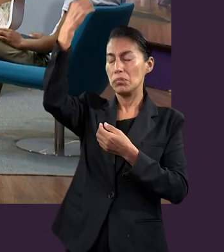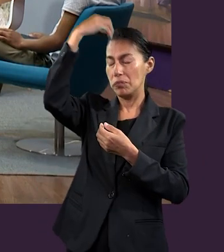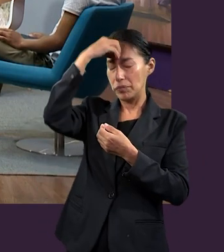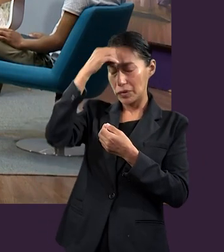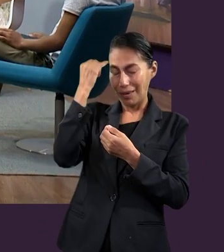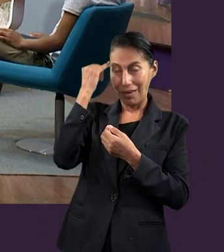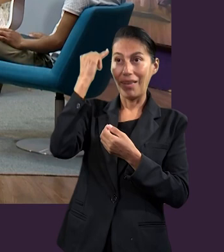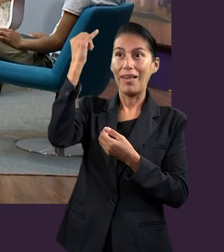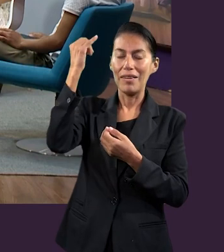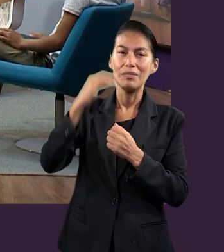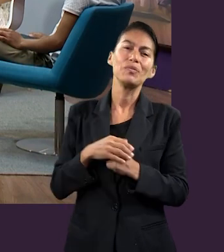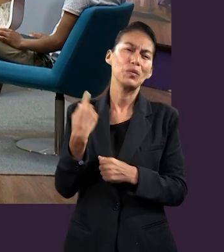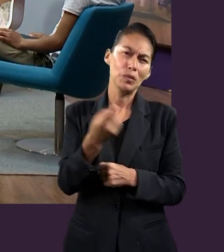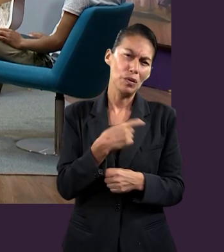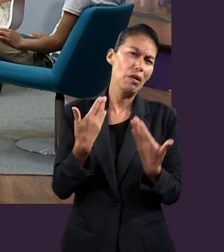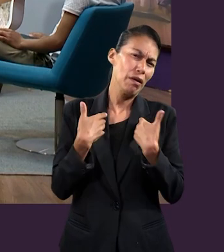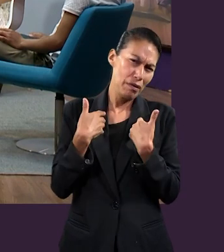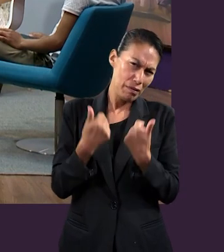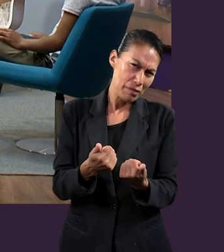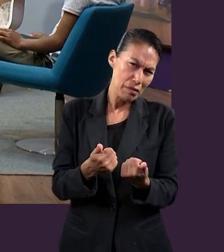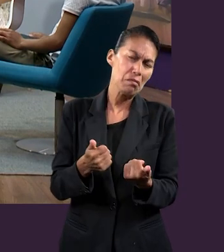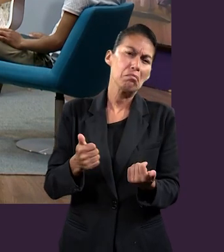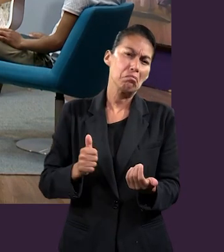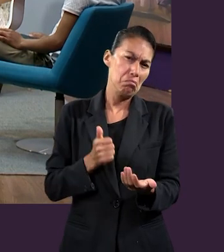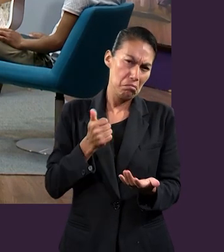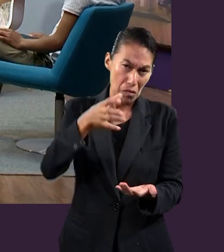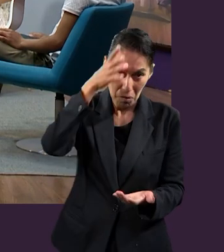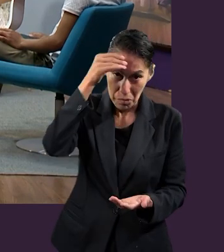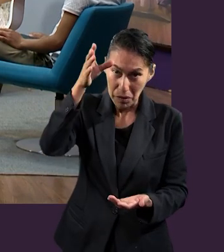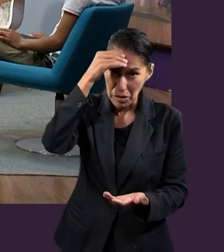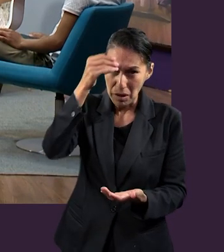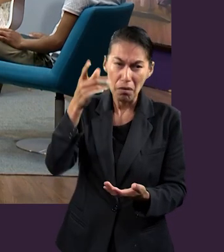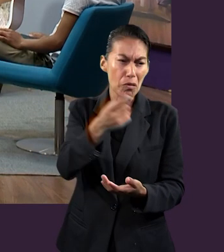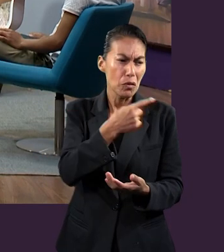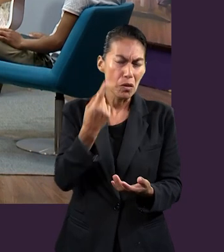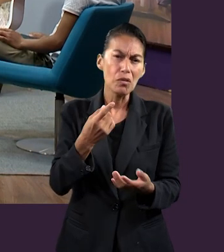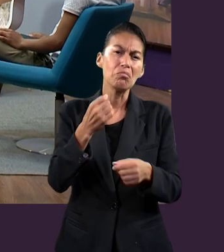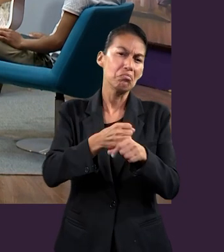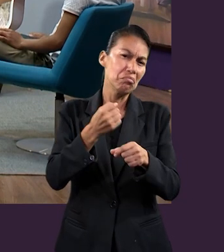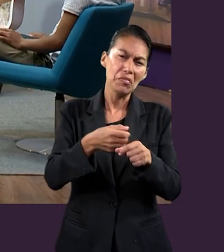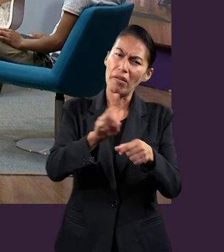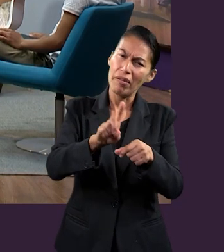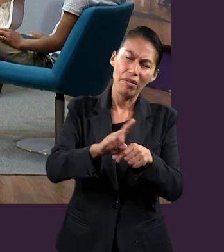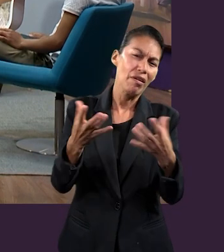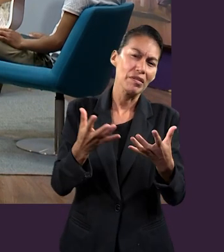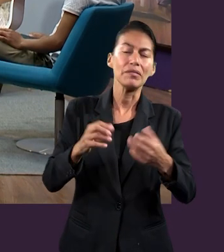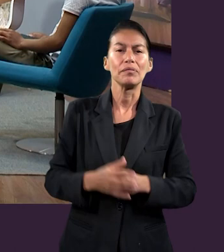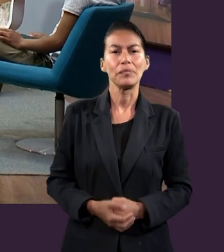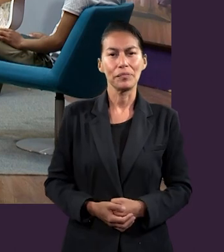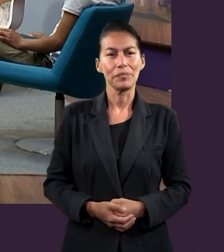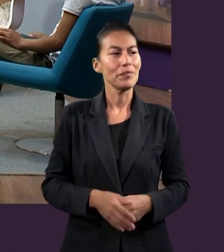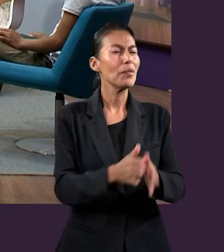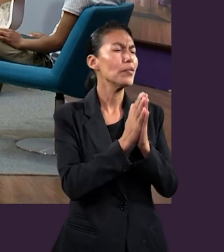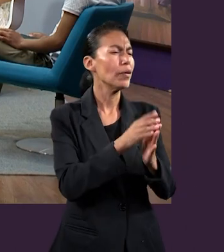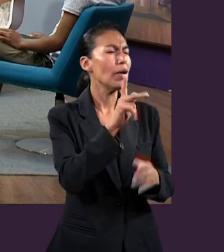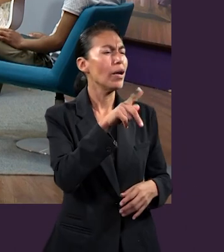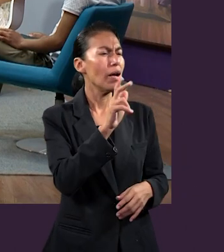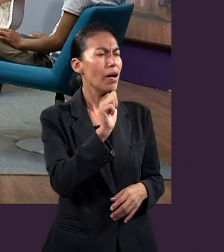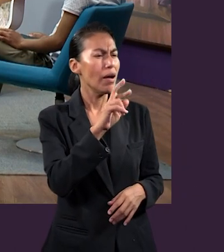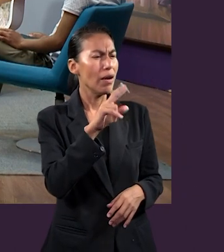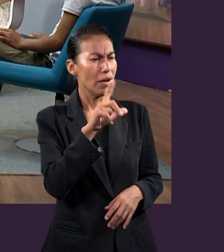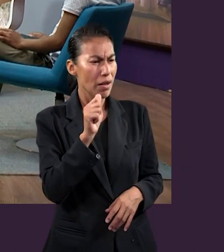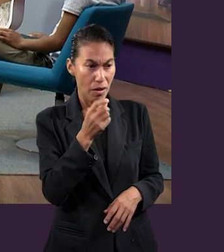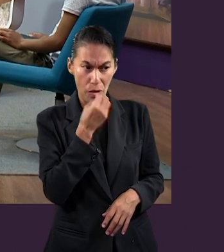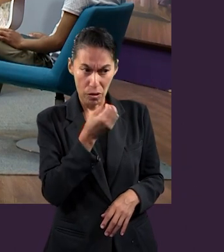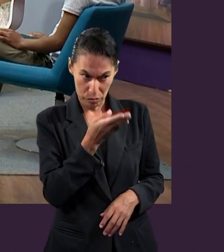mente para arrancar algo que sea de provecho y algo práctico para nuestras vidas. Carla, ¿nos pudieras dirigir